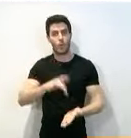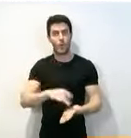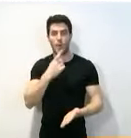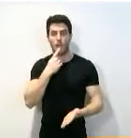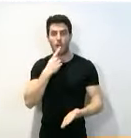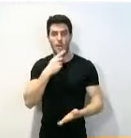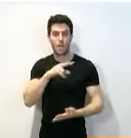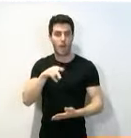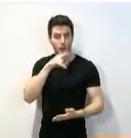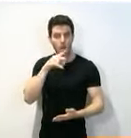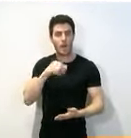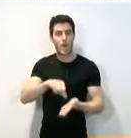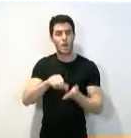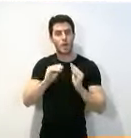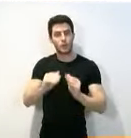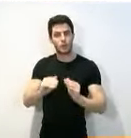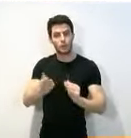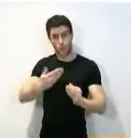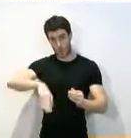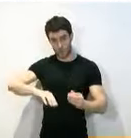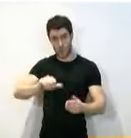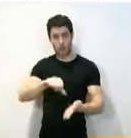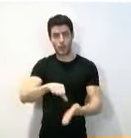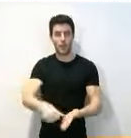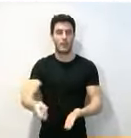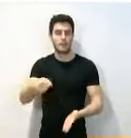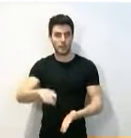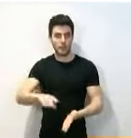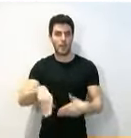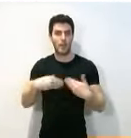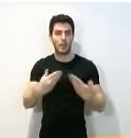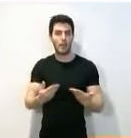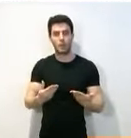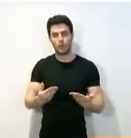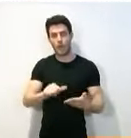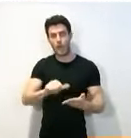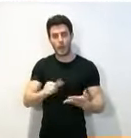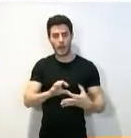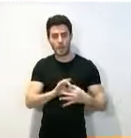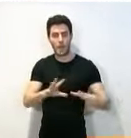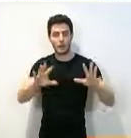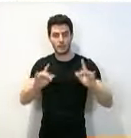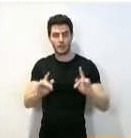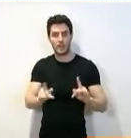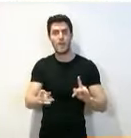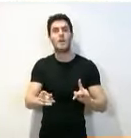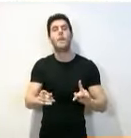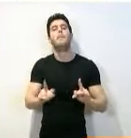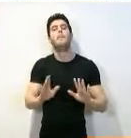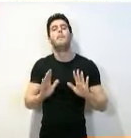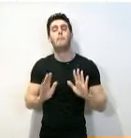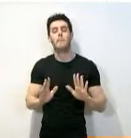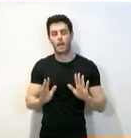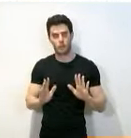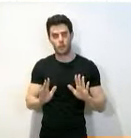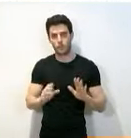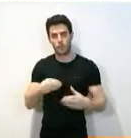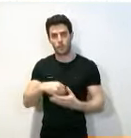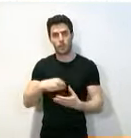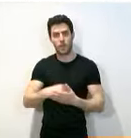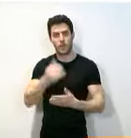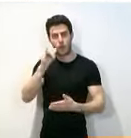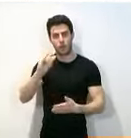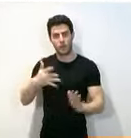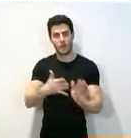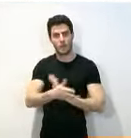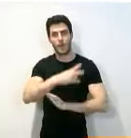su ciudad, que es también nuestra, aunque no tengamos mucho que ver con Nájera, pero que, en la medida en que forma parte de La Rioja, es